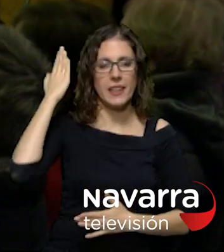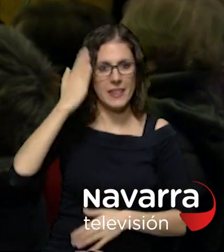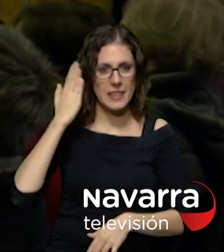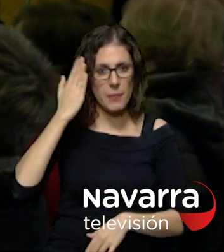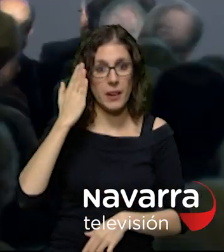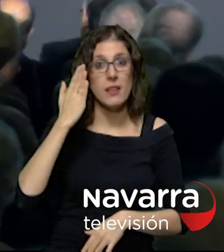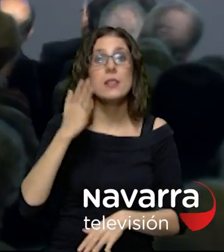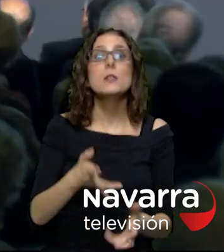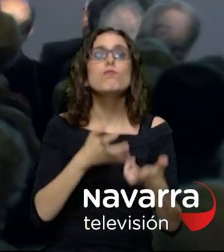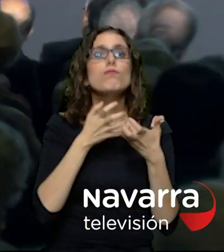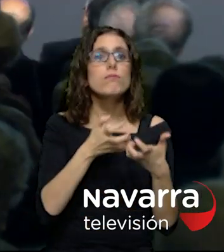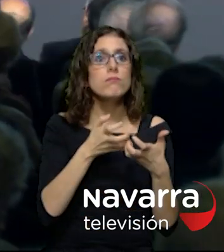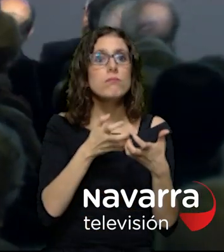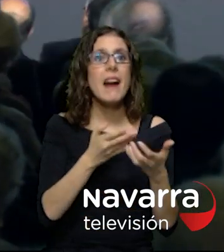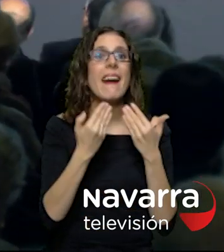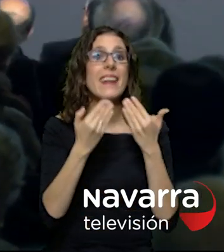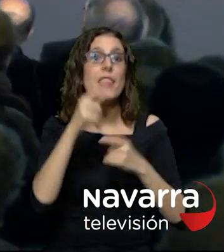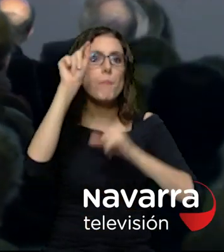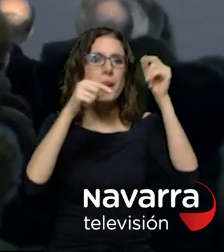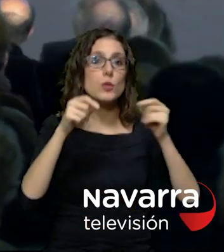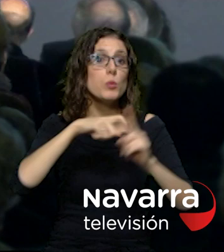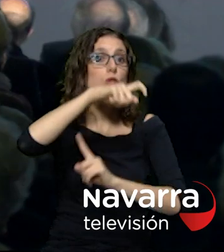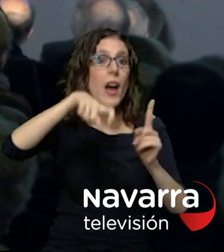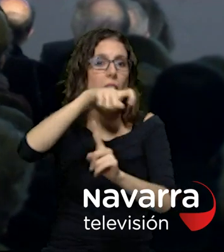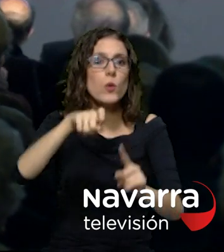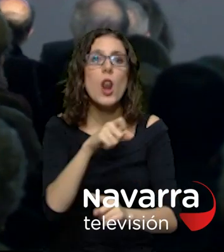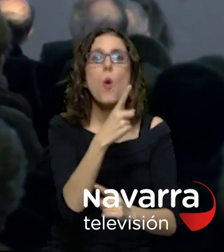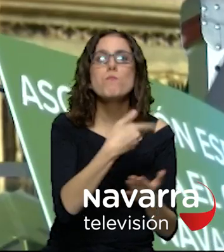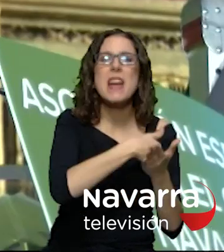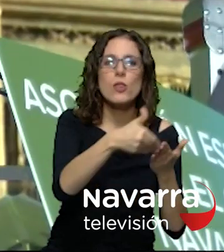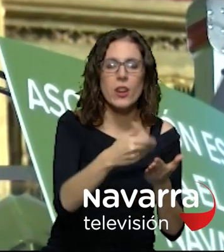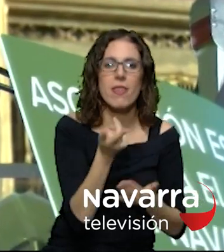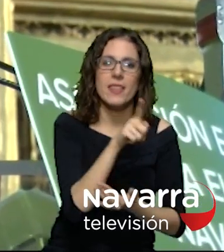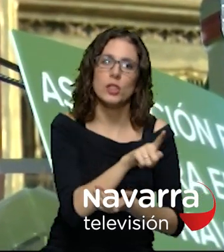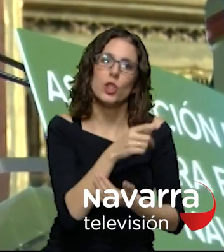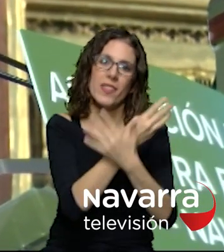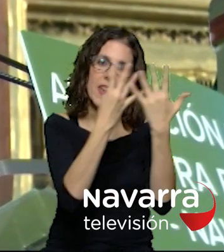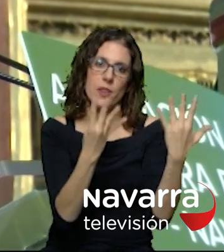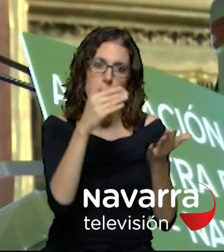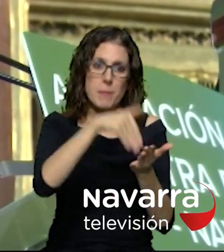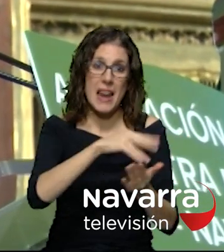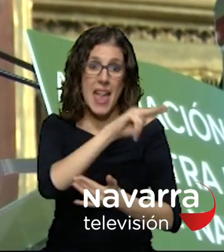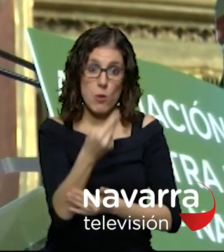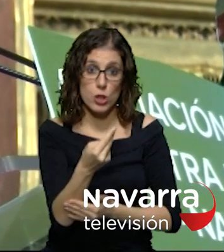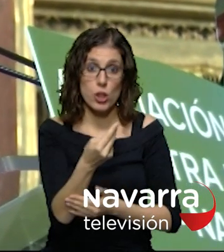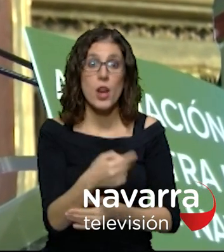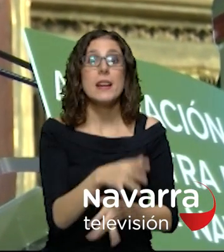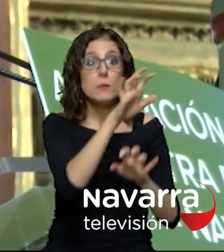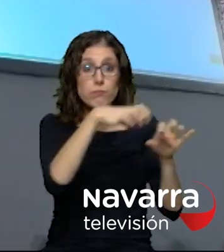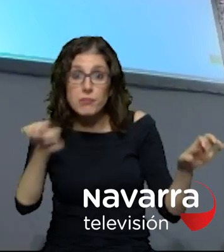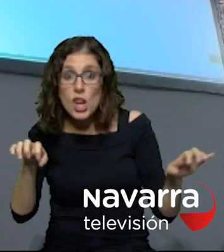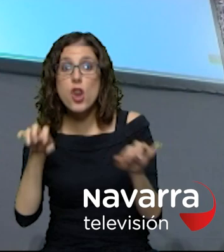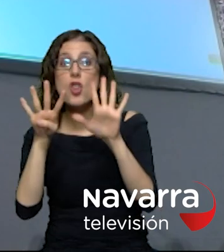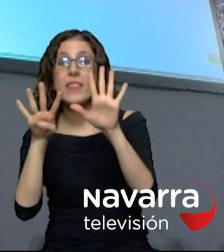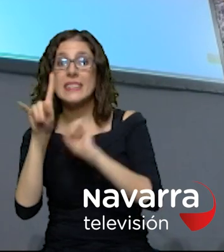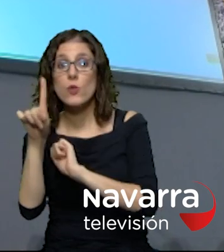enfermedad con un presupuesto anual de un millón 119 mil euros los cuales provienen el 91% es decir casi